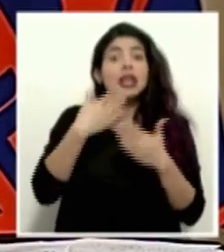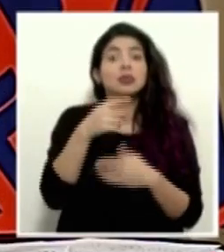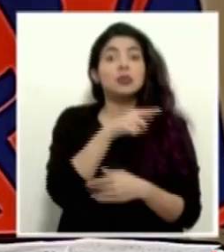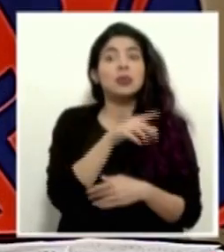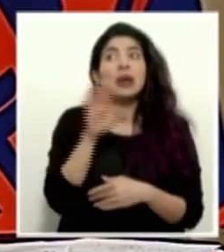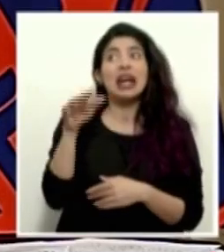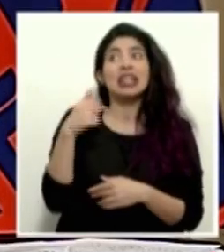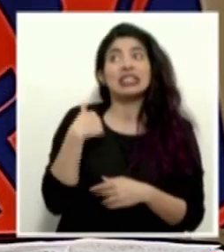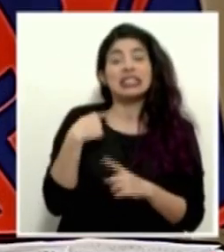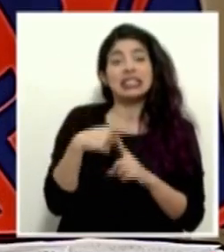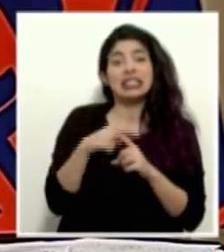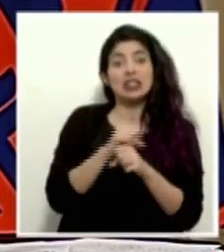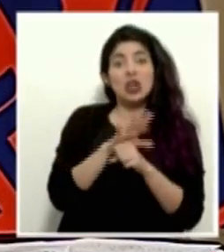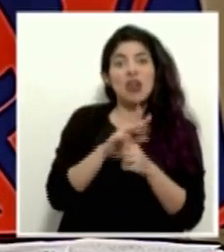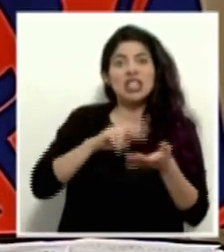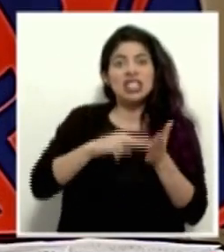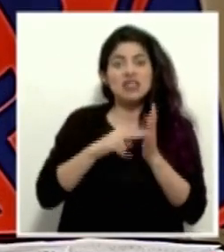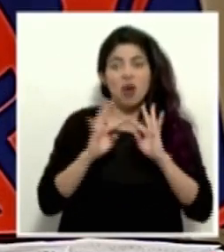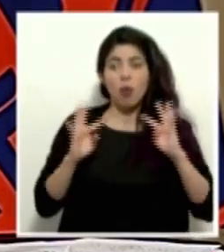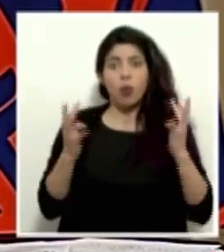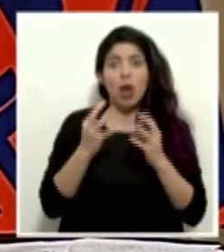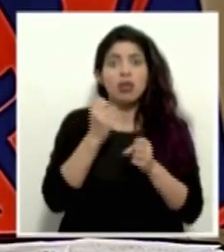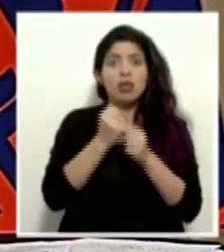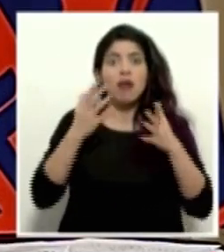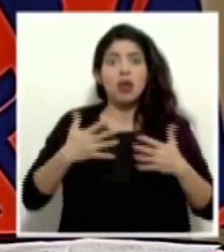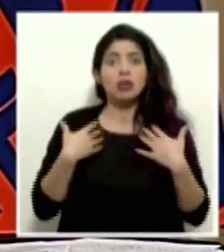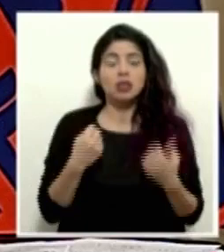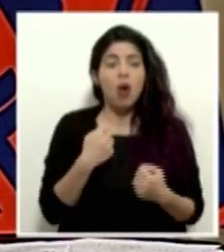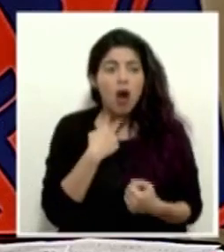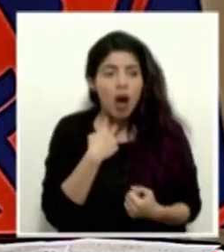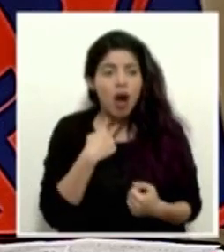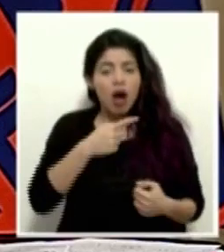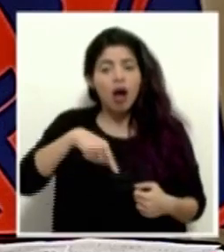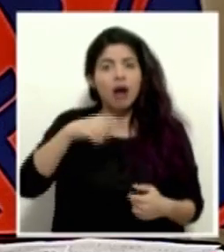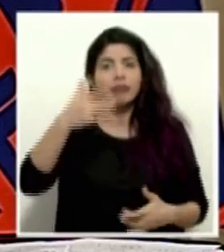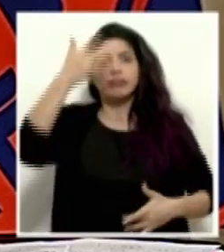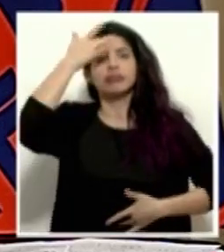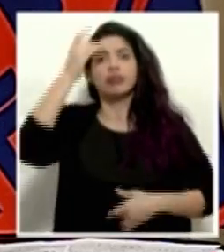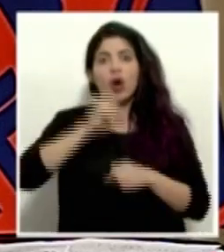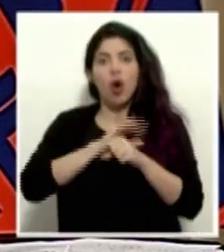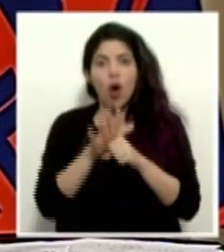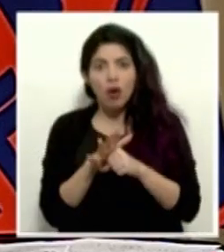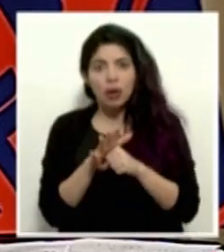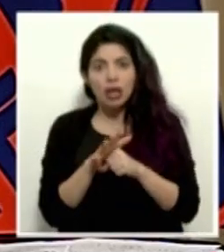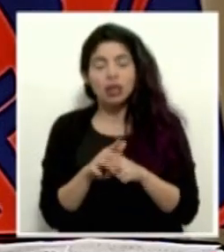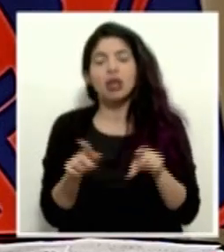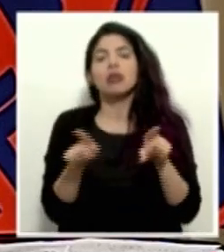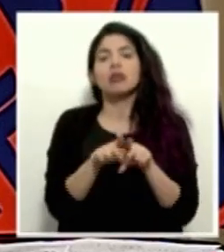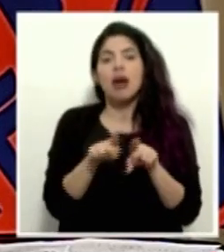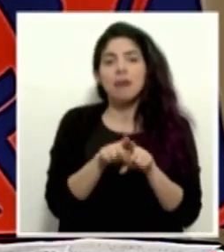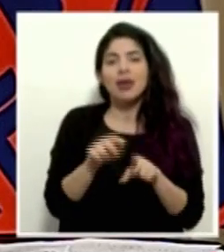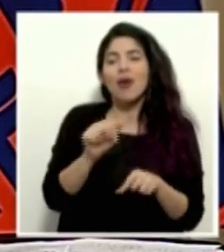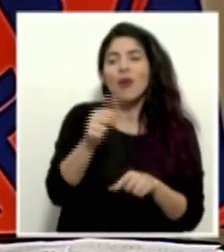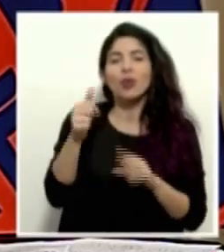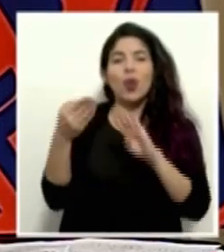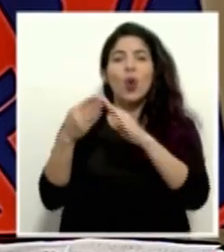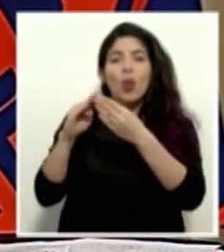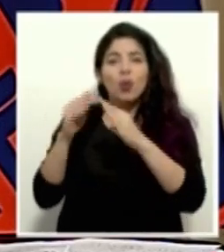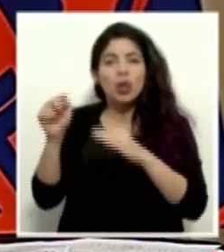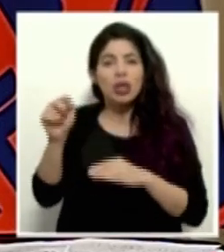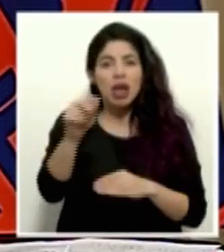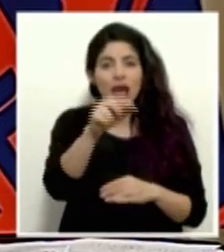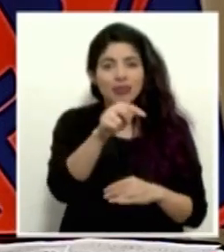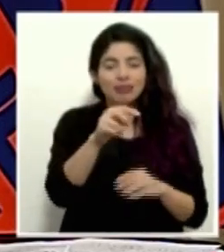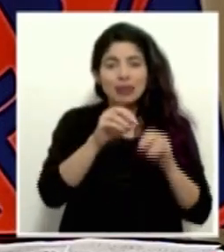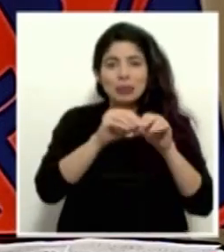resulta que eran positivos y contagiaron a personal de la salud. También se han dado más contagios en las comunidades con